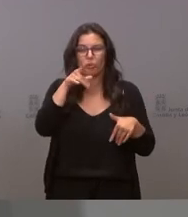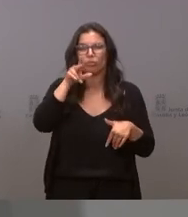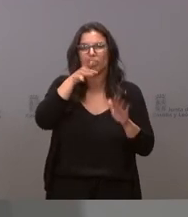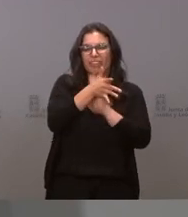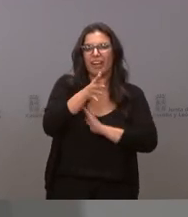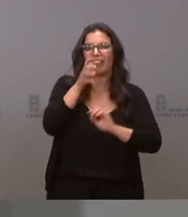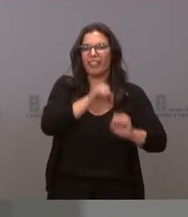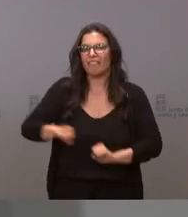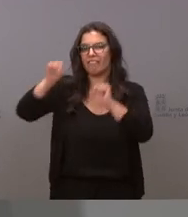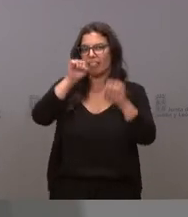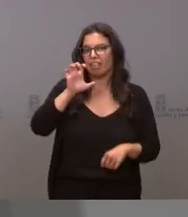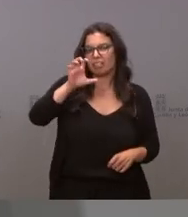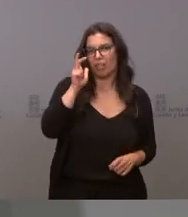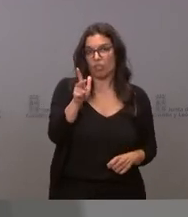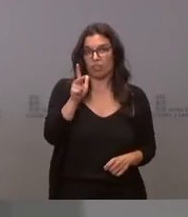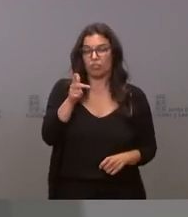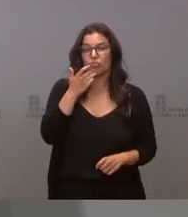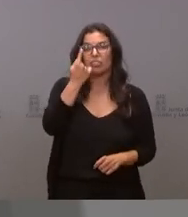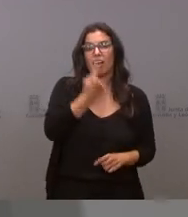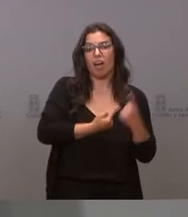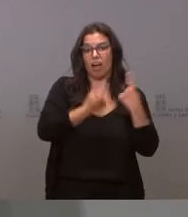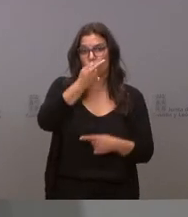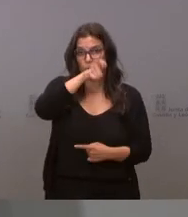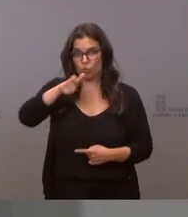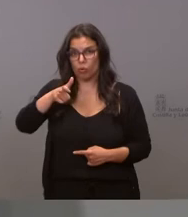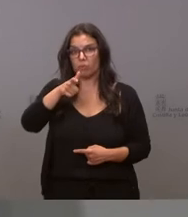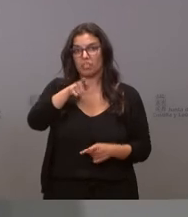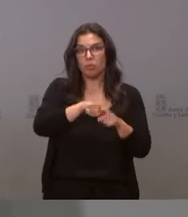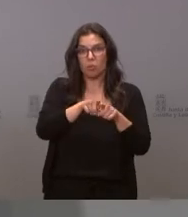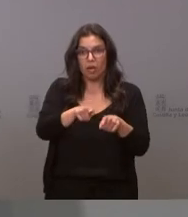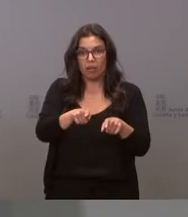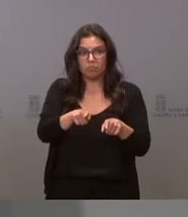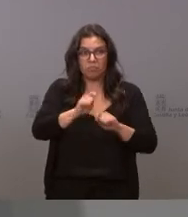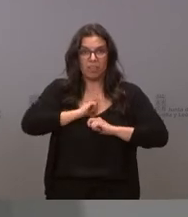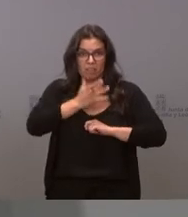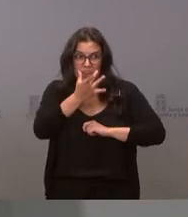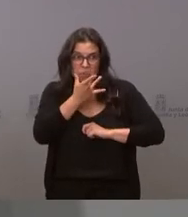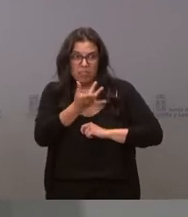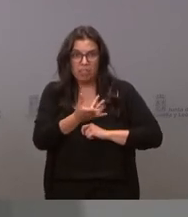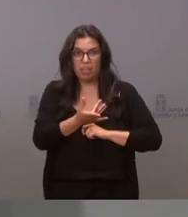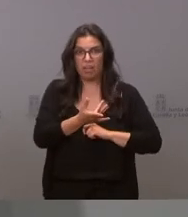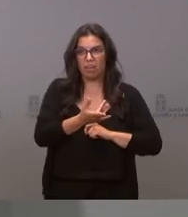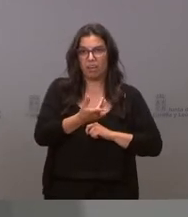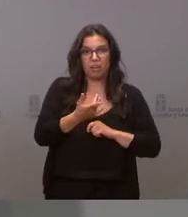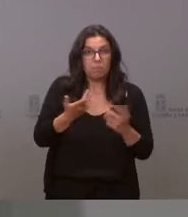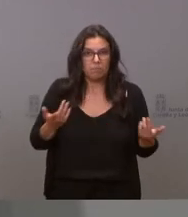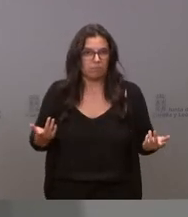y quien piense que va a complejarnos por llamarla Plaza de Colón Trifachito es que no nos conoce